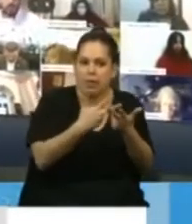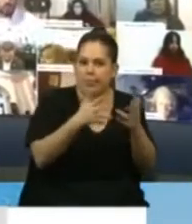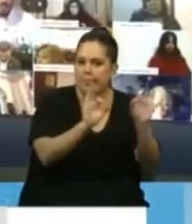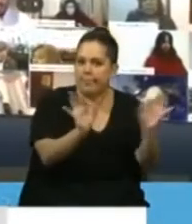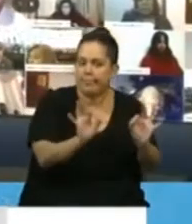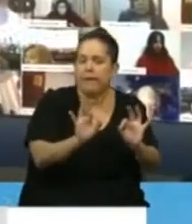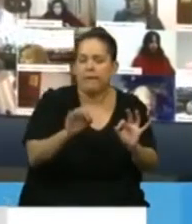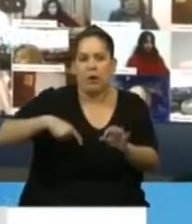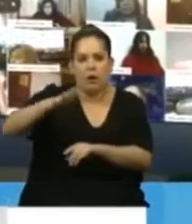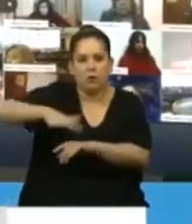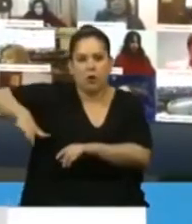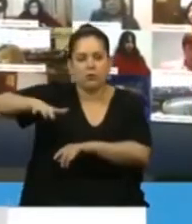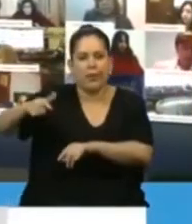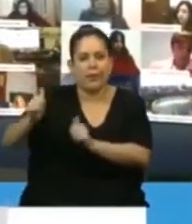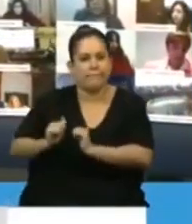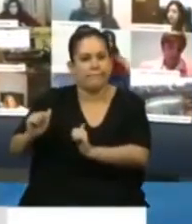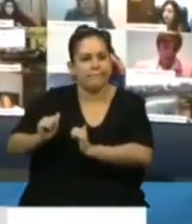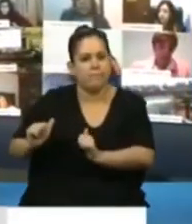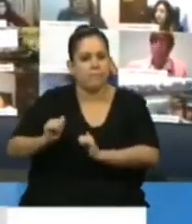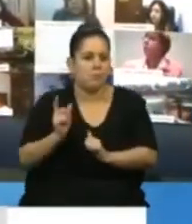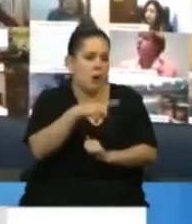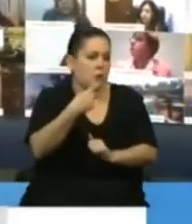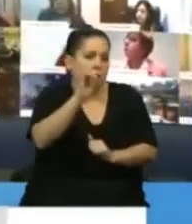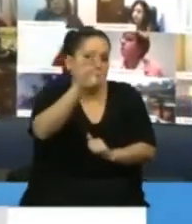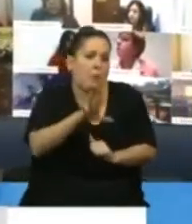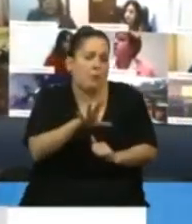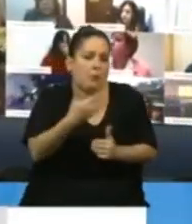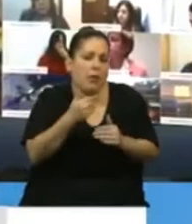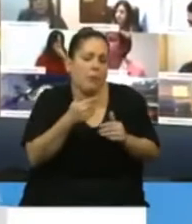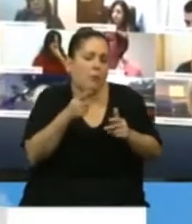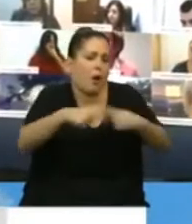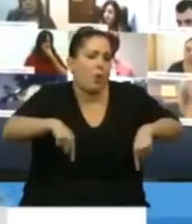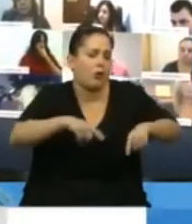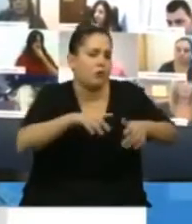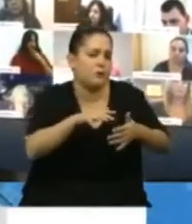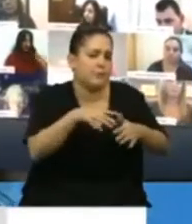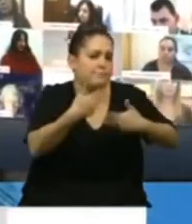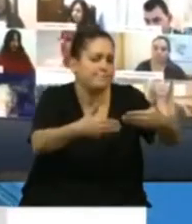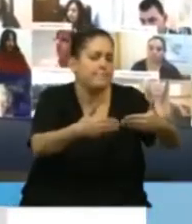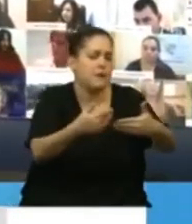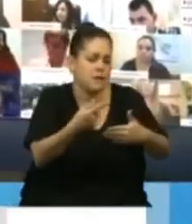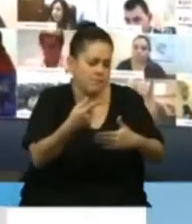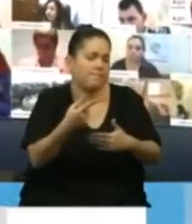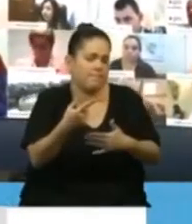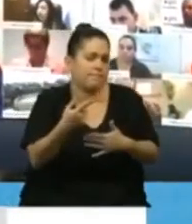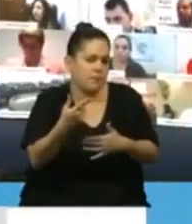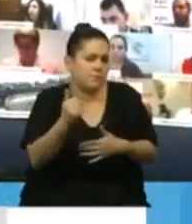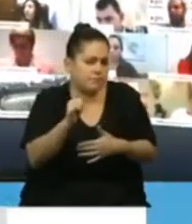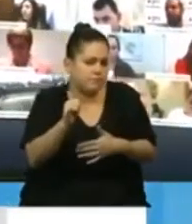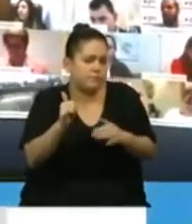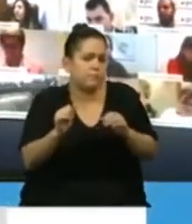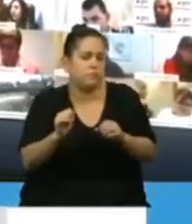Porque hasta ahora solamente lo podíamos hacer de manera limitada. Y ante la pandemia está claro que